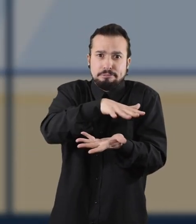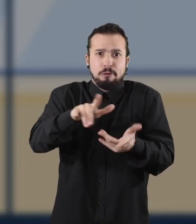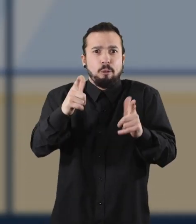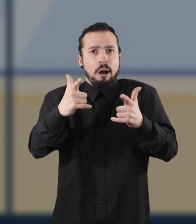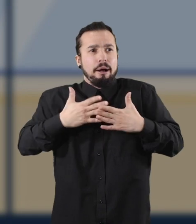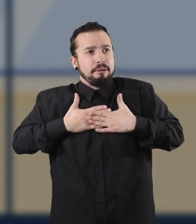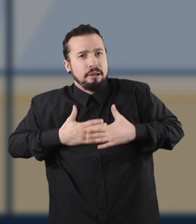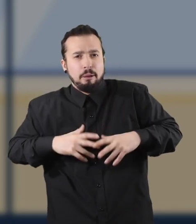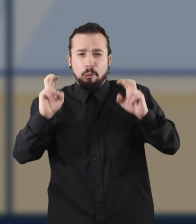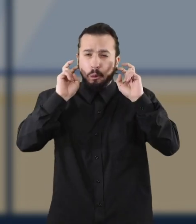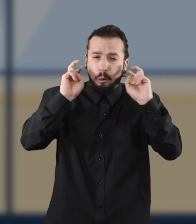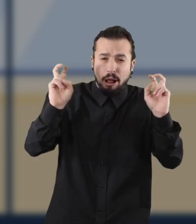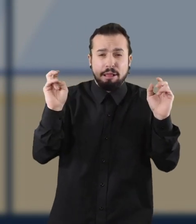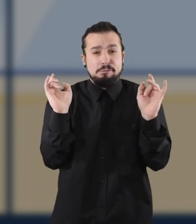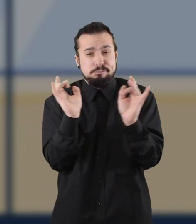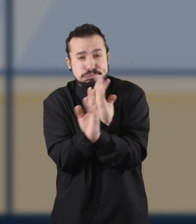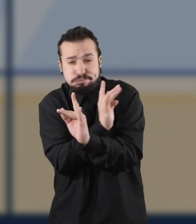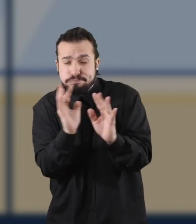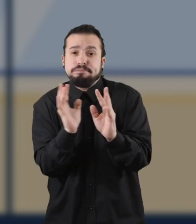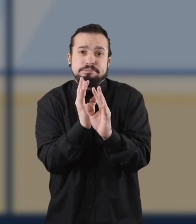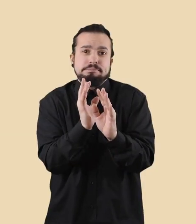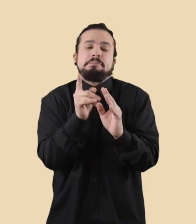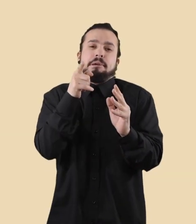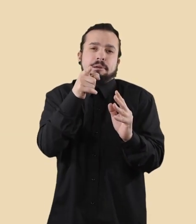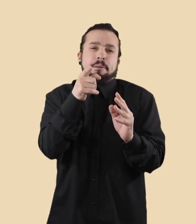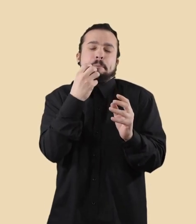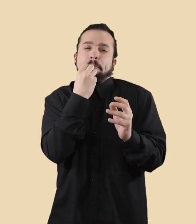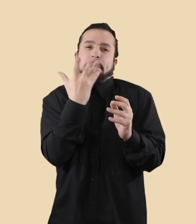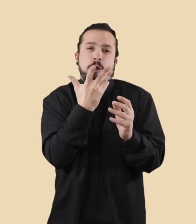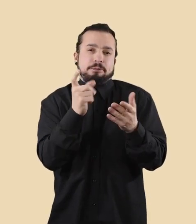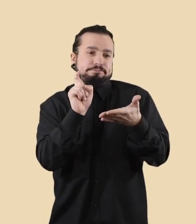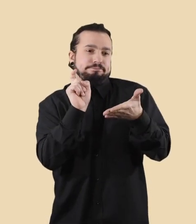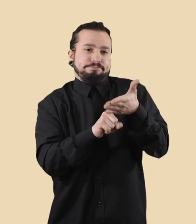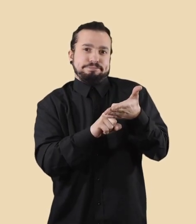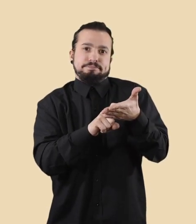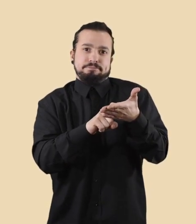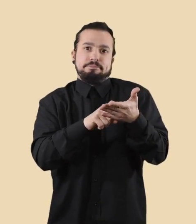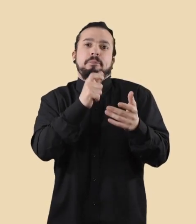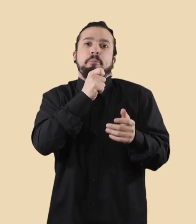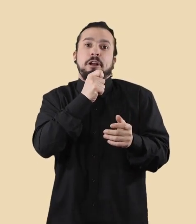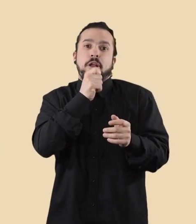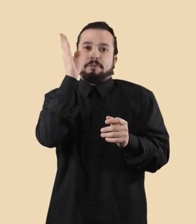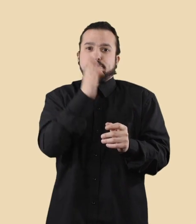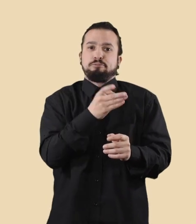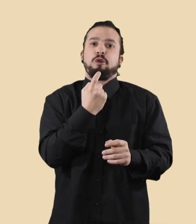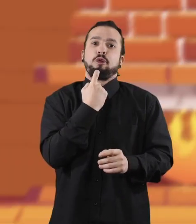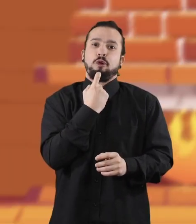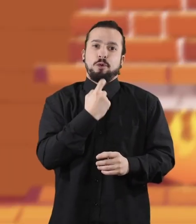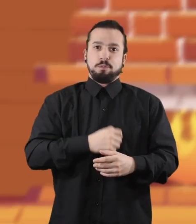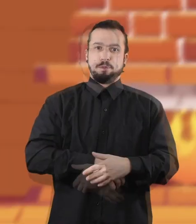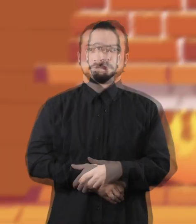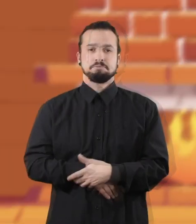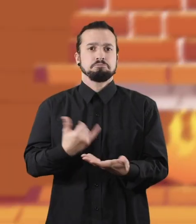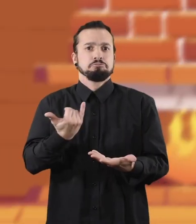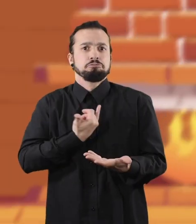es útil cuando no estás en un lugar tranquilo y quieres que las personas no escuchen lo que sucede en tu entorno.